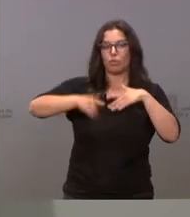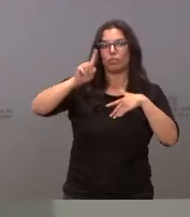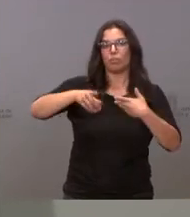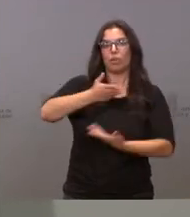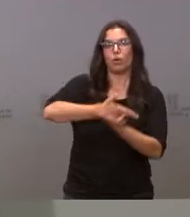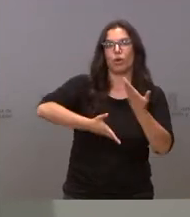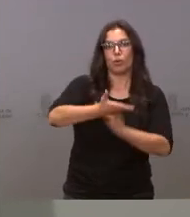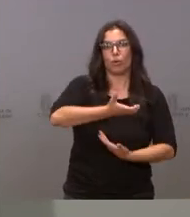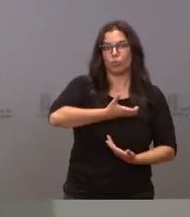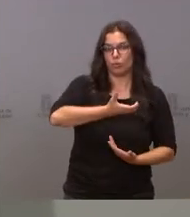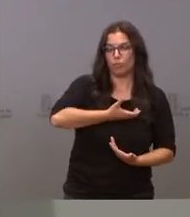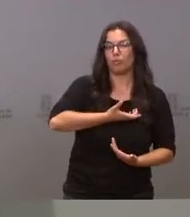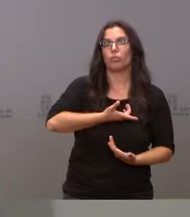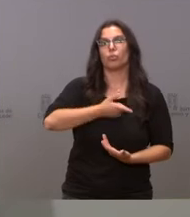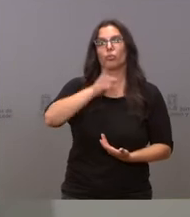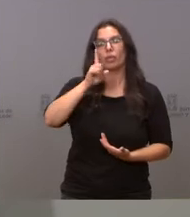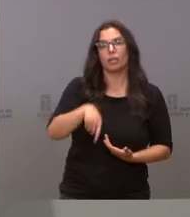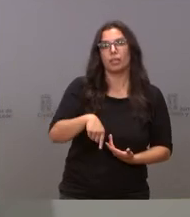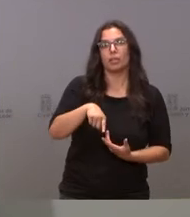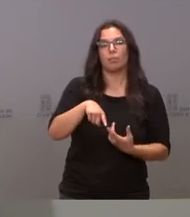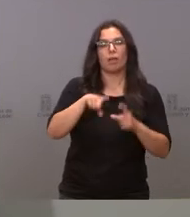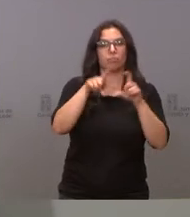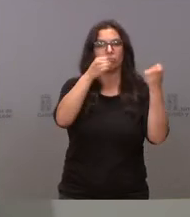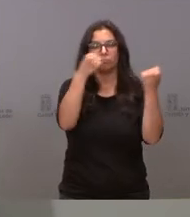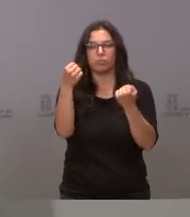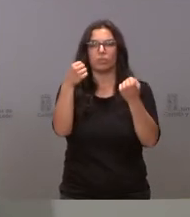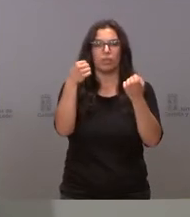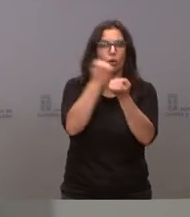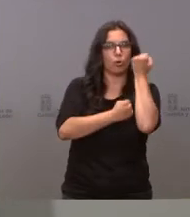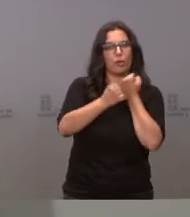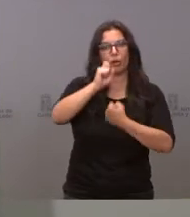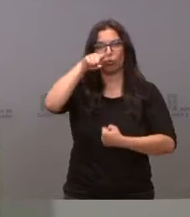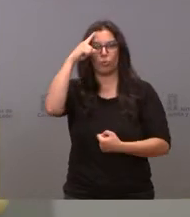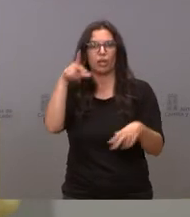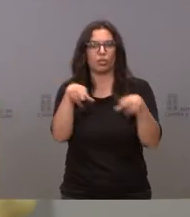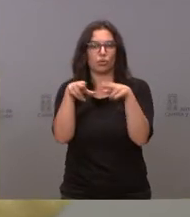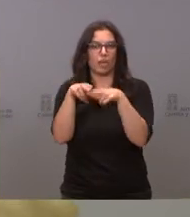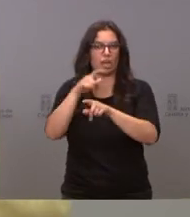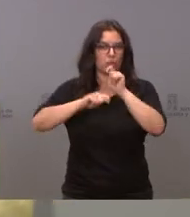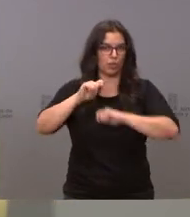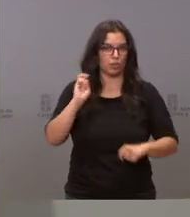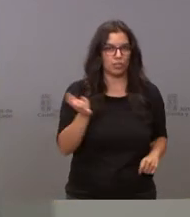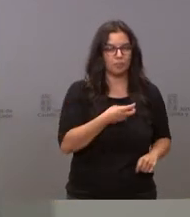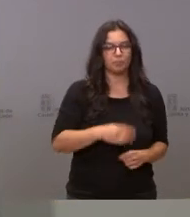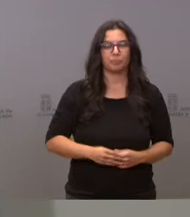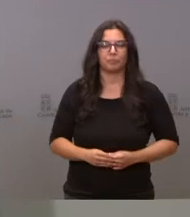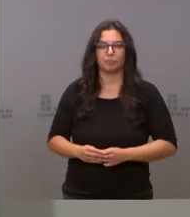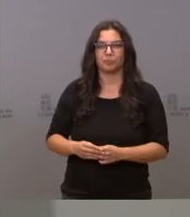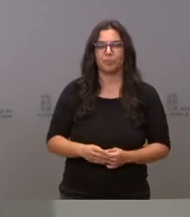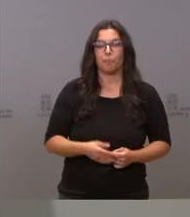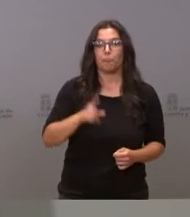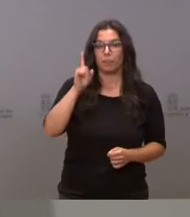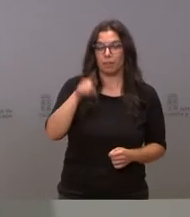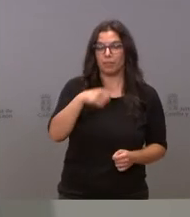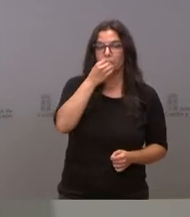locales, así como las entidades económicas, culturales, sociales y asociaciones. También